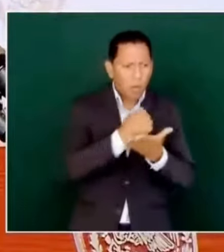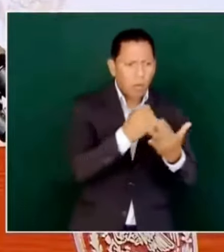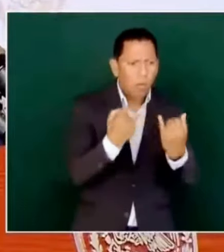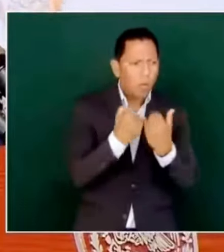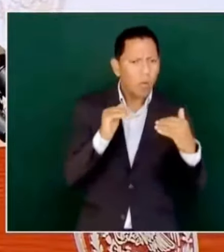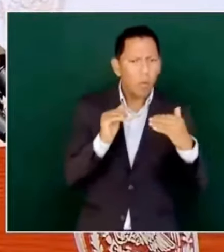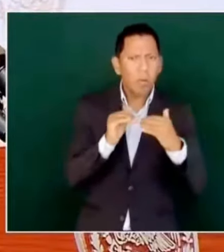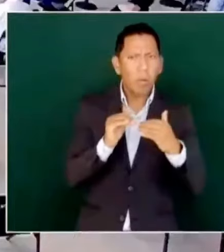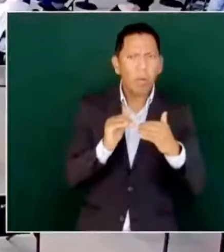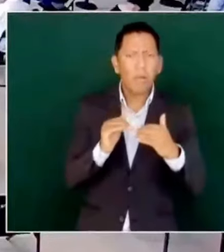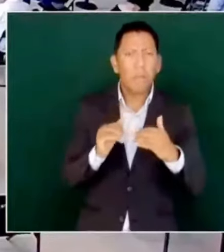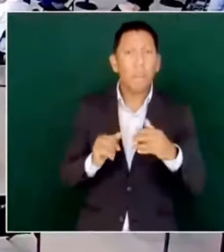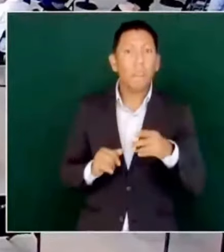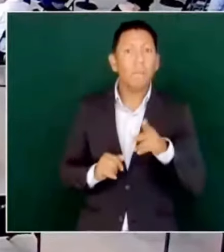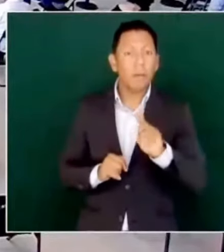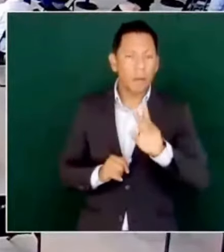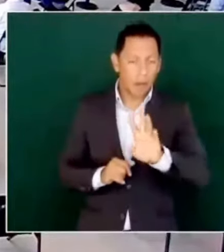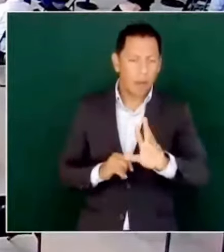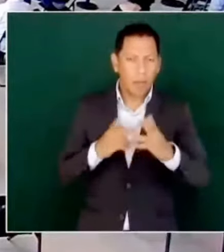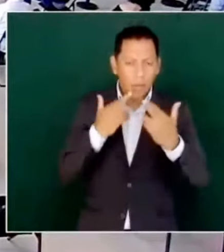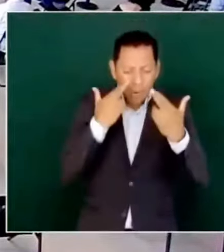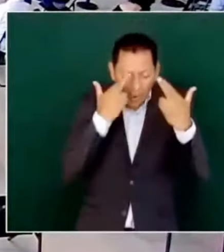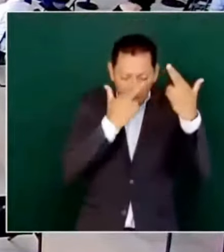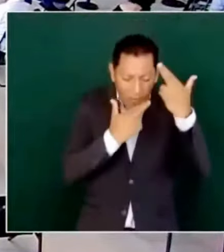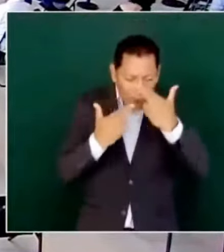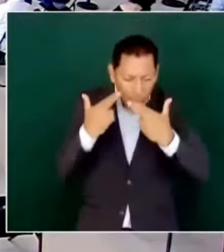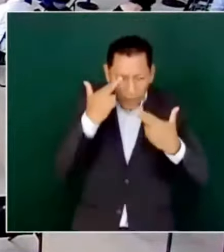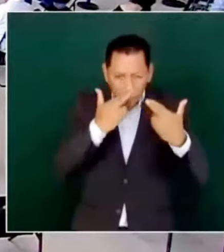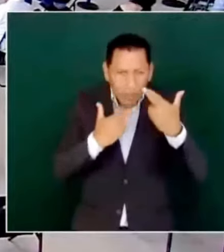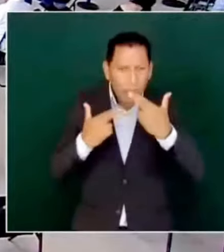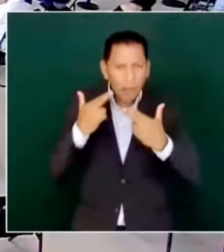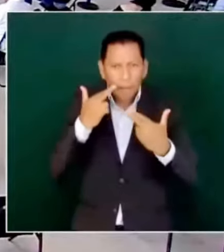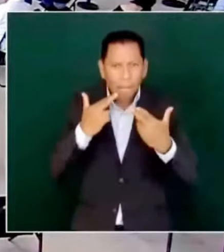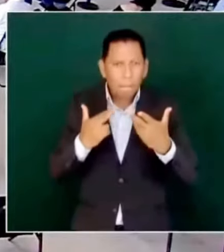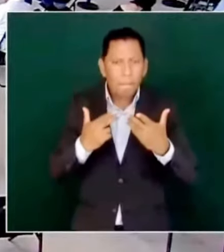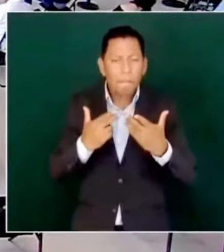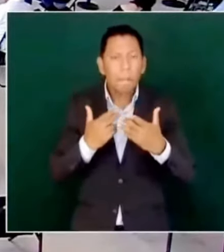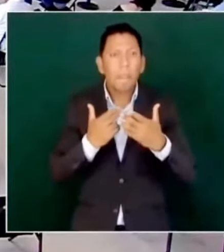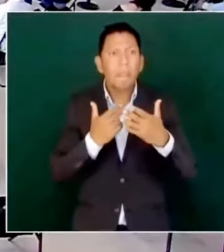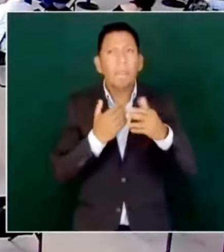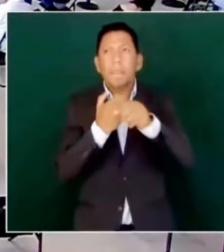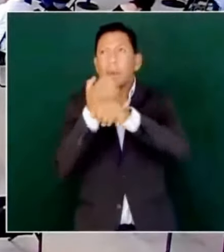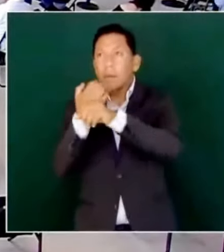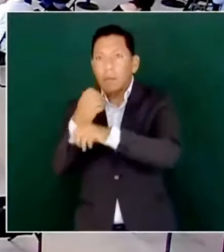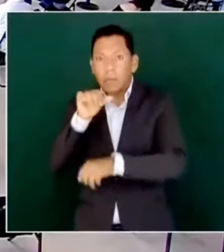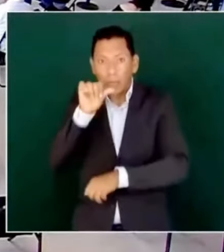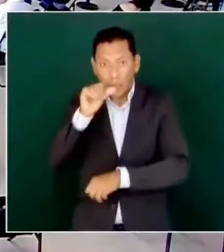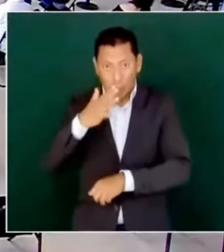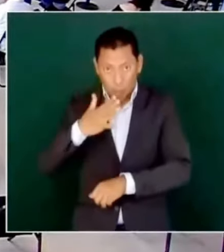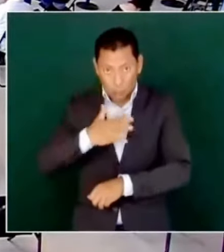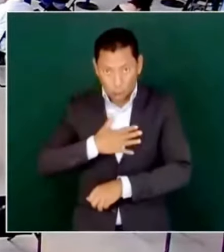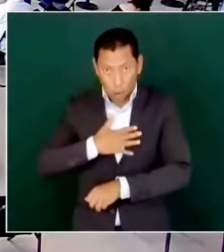revisen que en los 16 estados donde yo gané